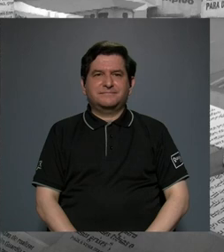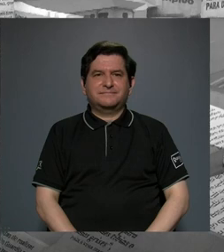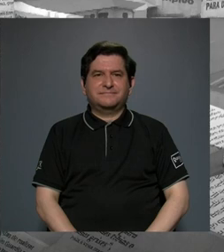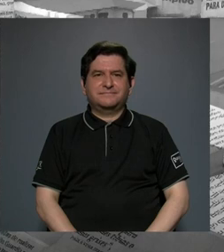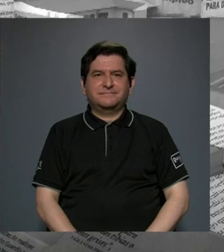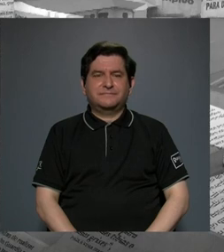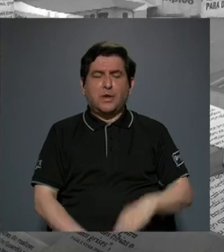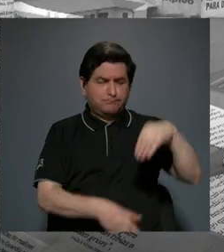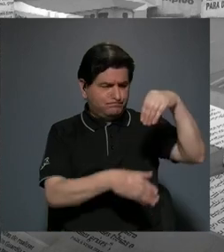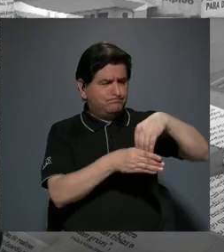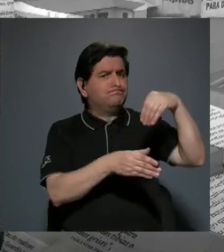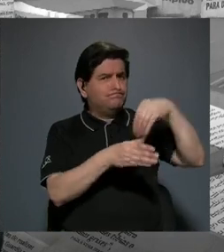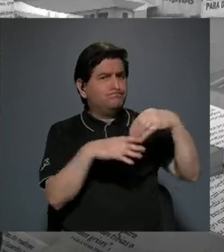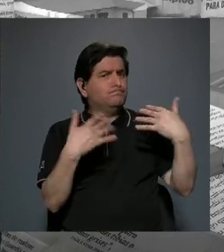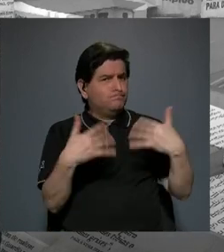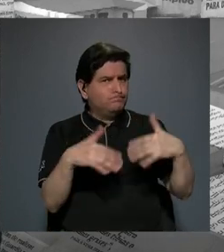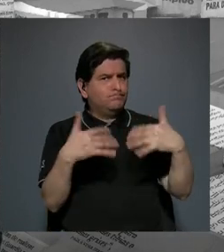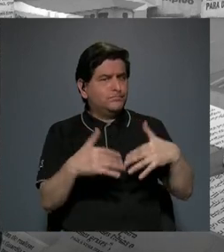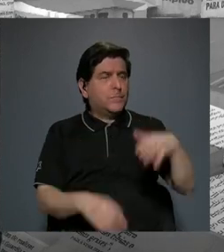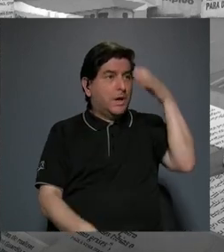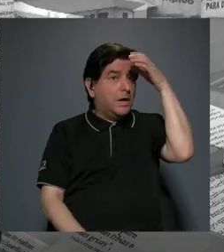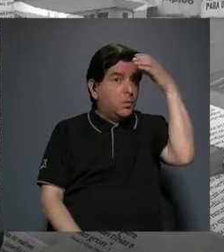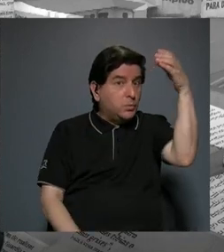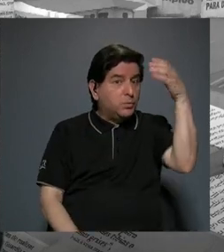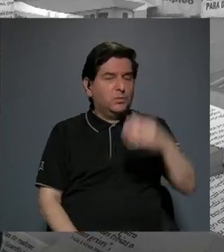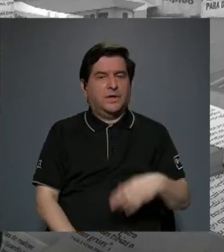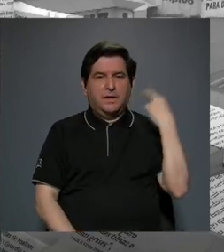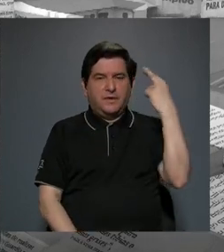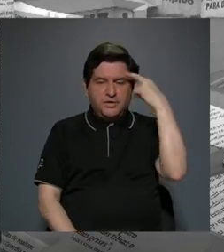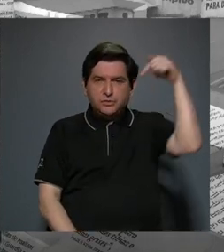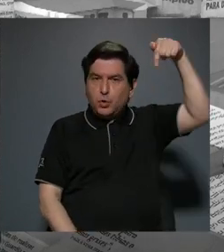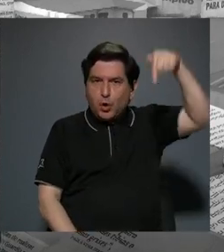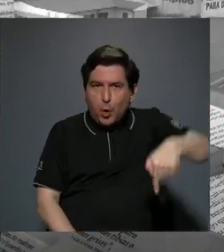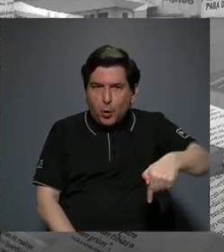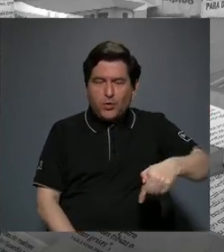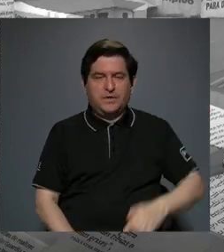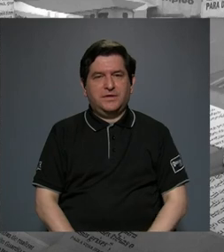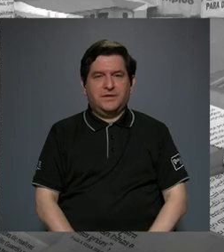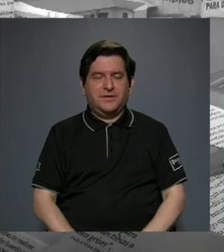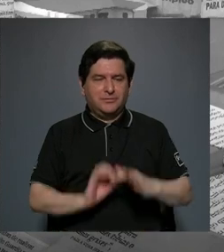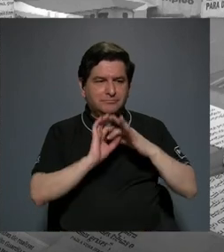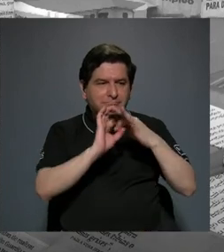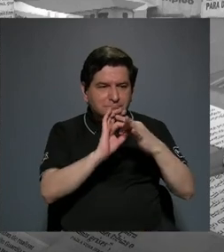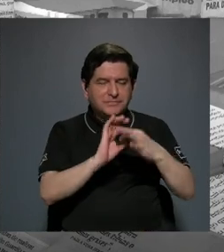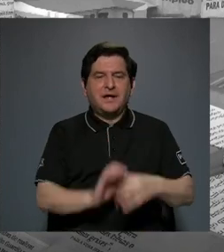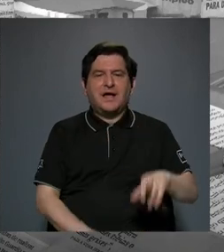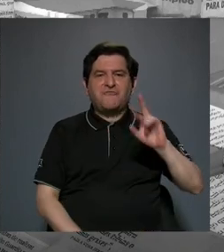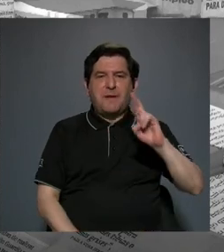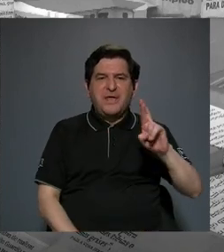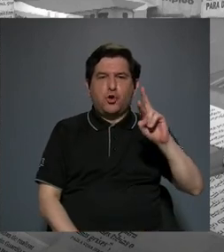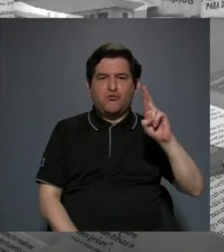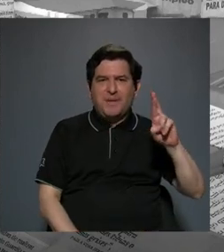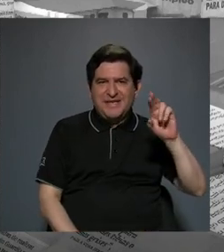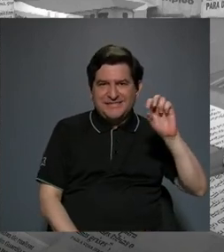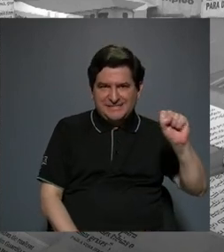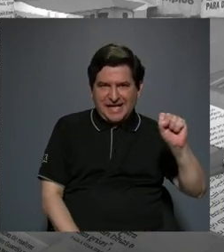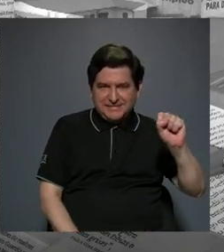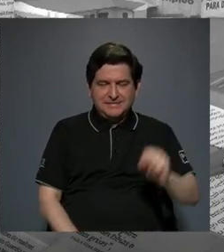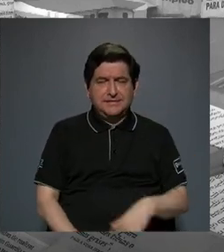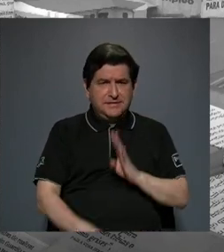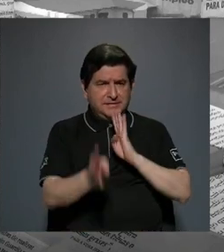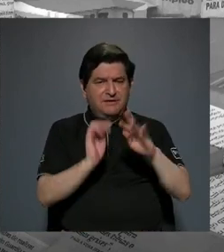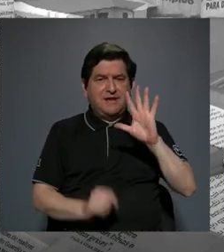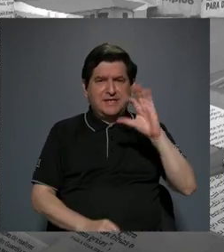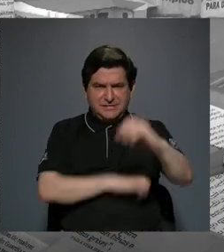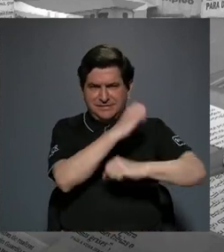invierte mucho en cultura y por eso hoy estamos junto con don Ramiro Ramírez hablando de